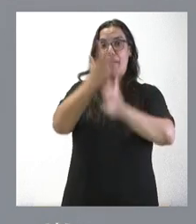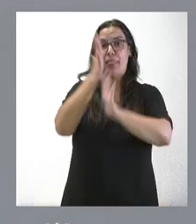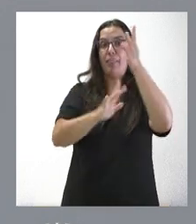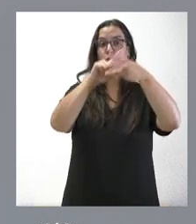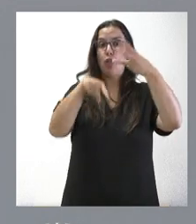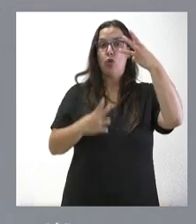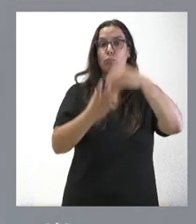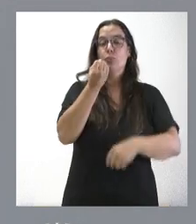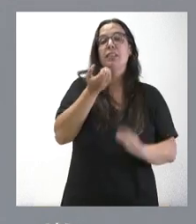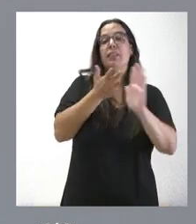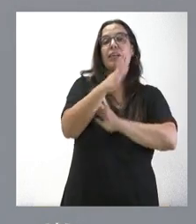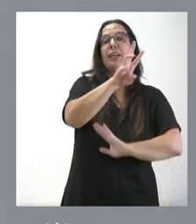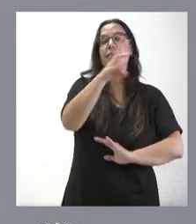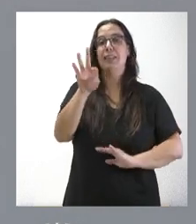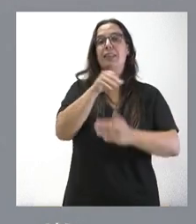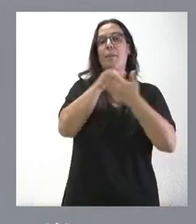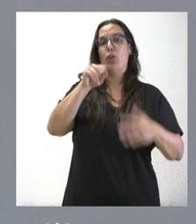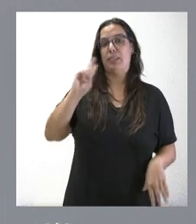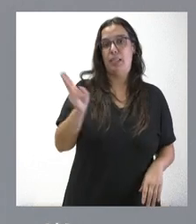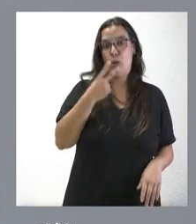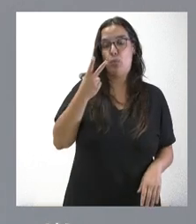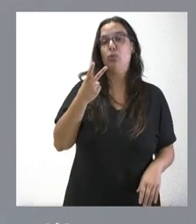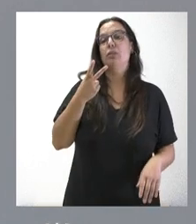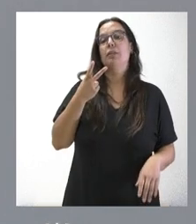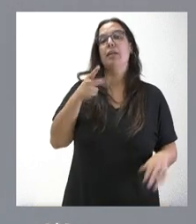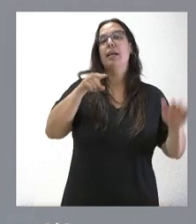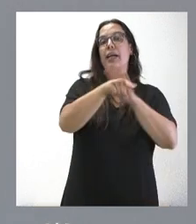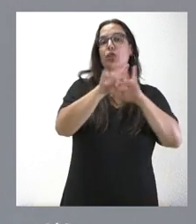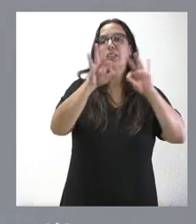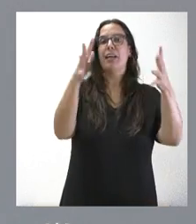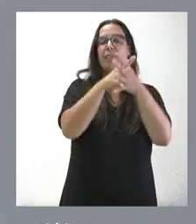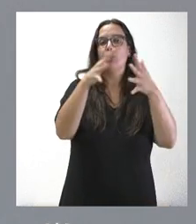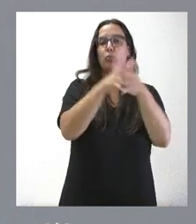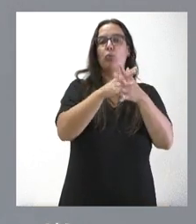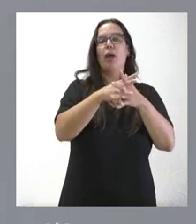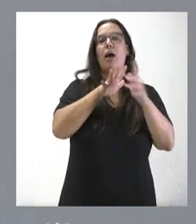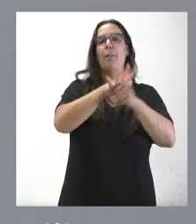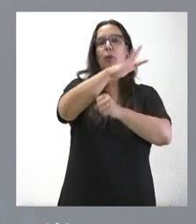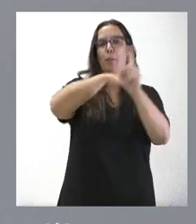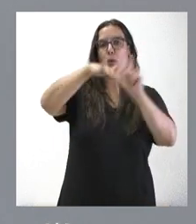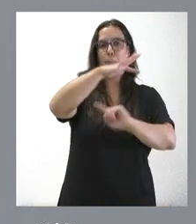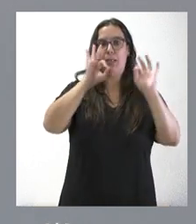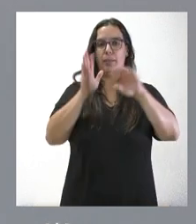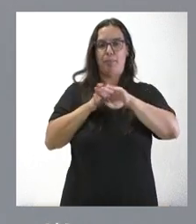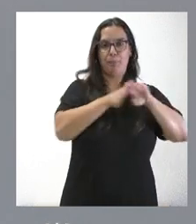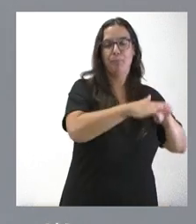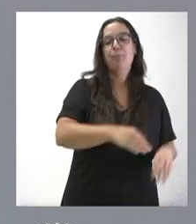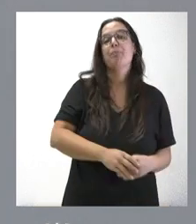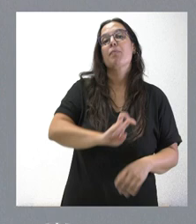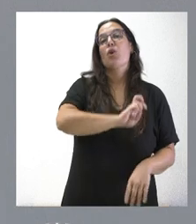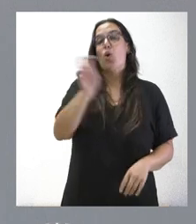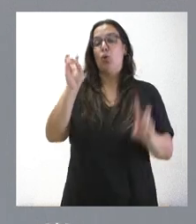paquete de 30 millones de euros que se gestionarán en infraestructuras de ámbito medioambiental. Un segundo bloque,